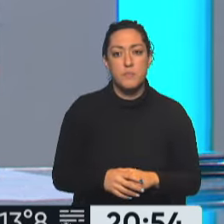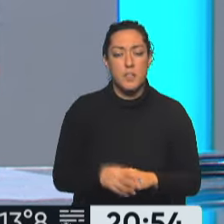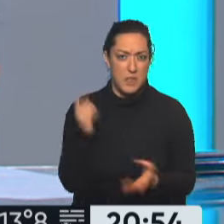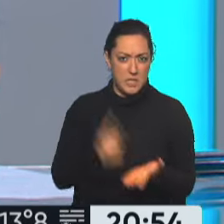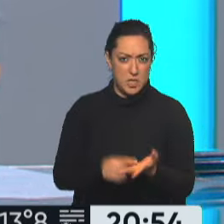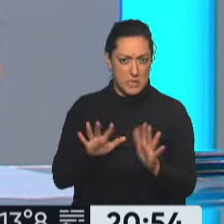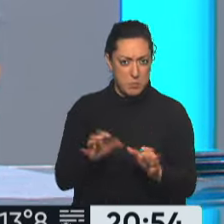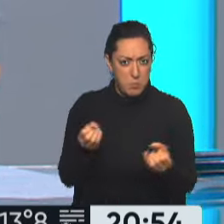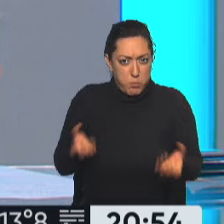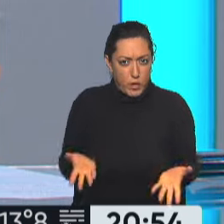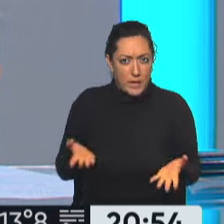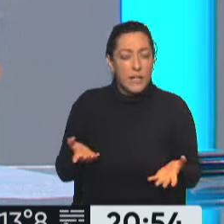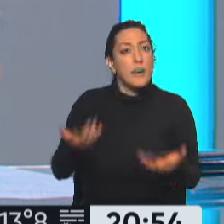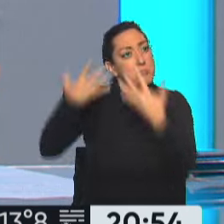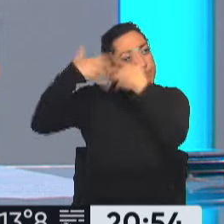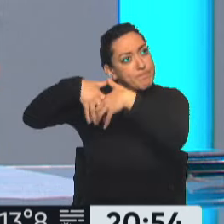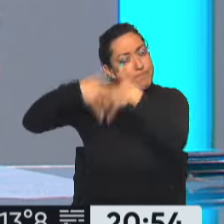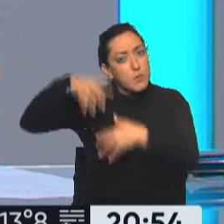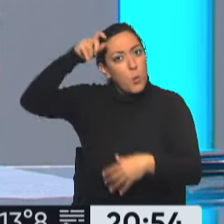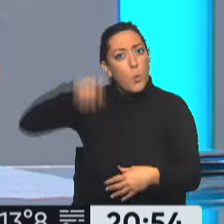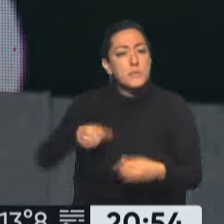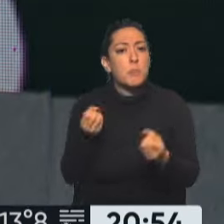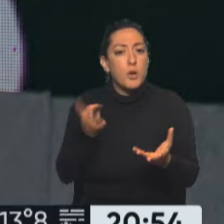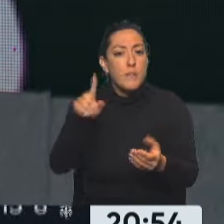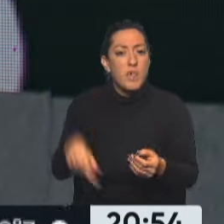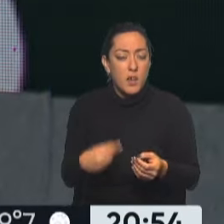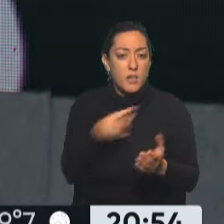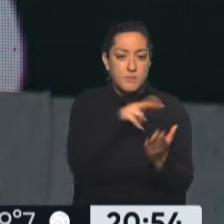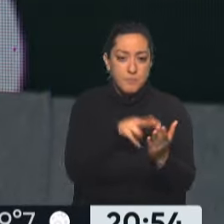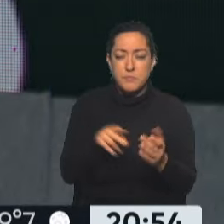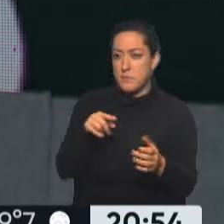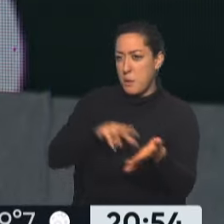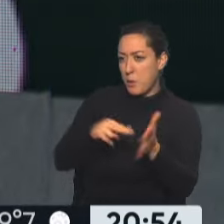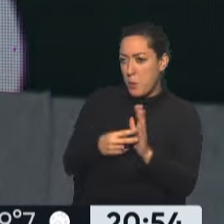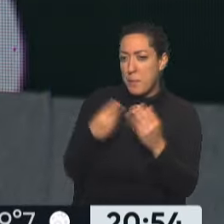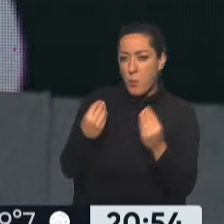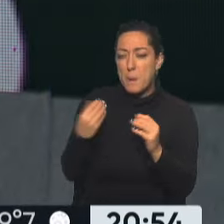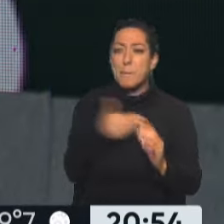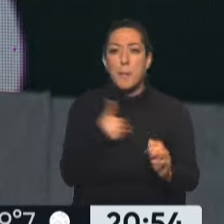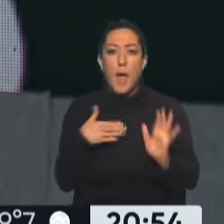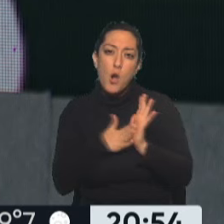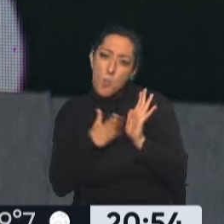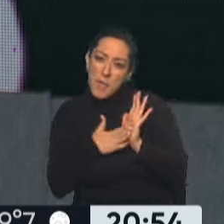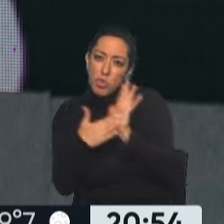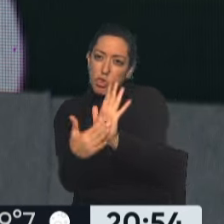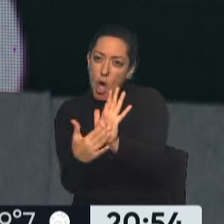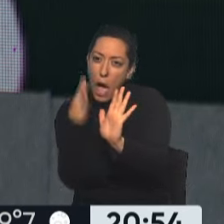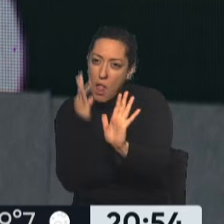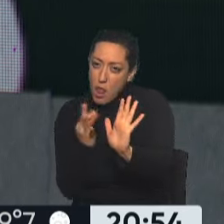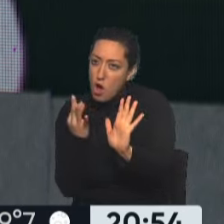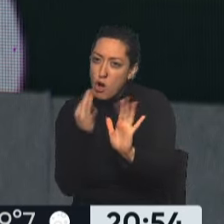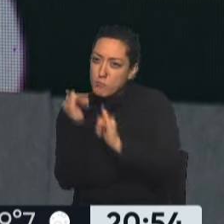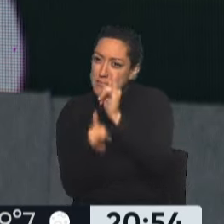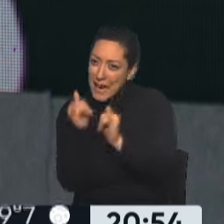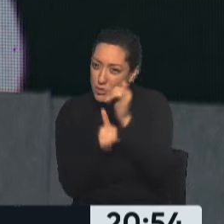porque es interesante saber cómo piensan de esa manera. Pero pará, en este conflicto que había, la mamá argumentaba algo que era lógico, digamos, una